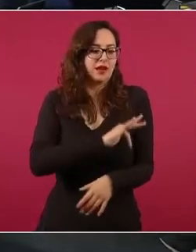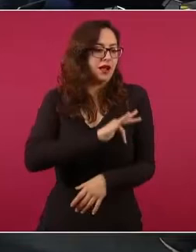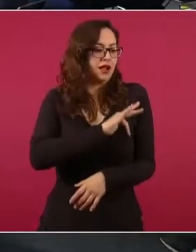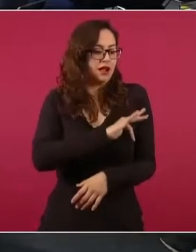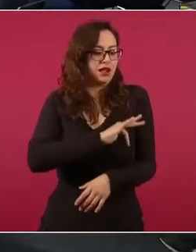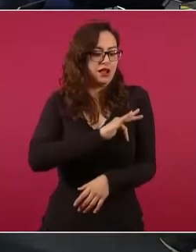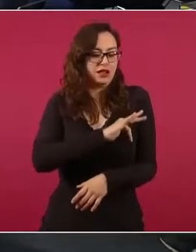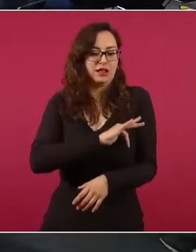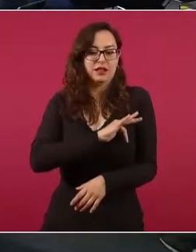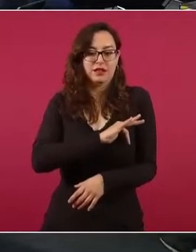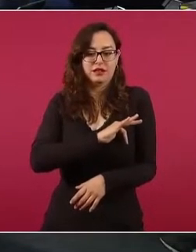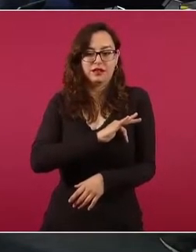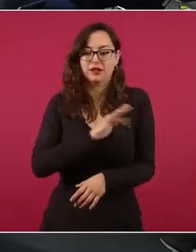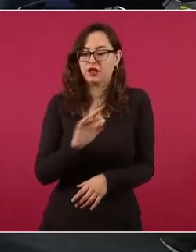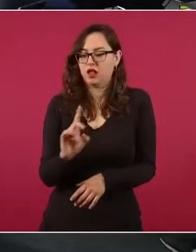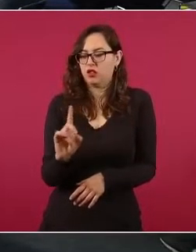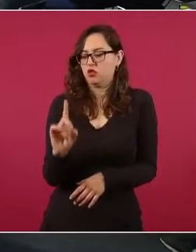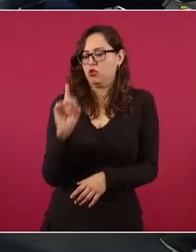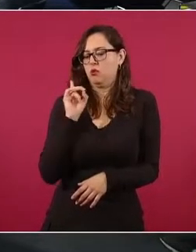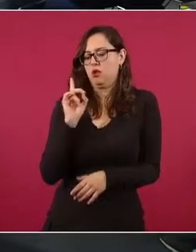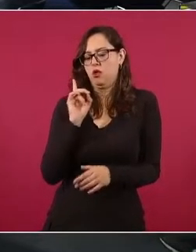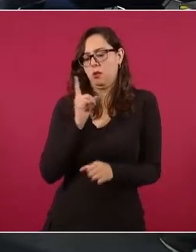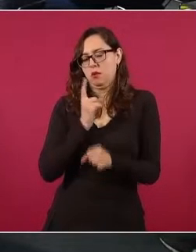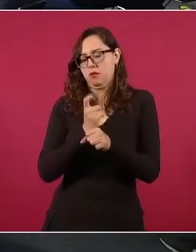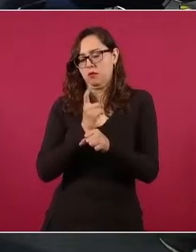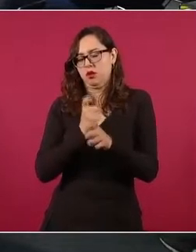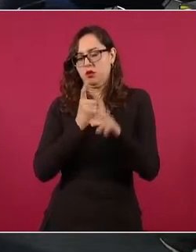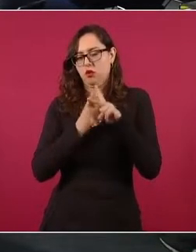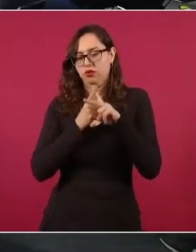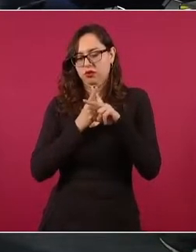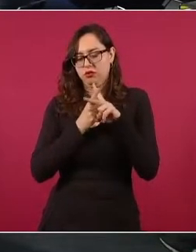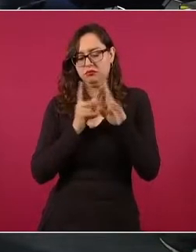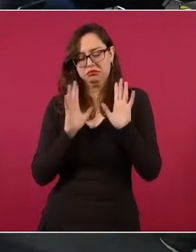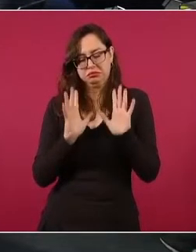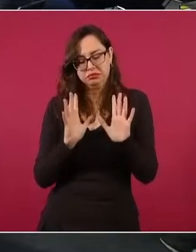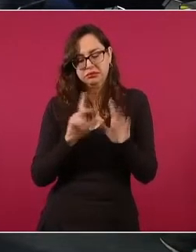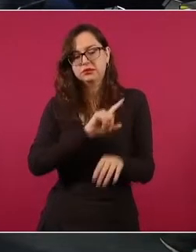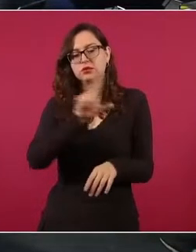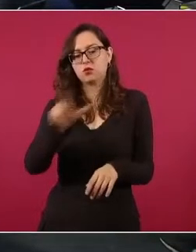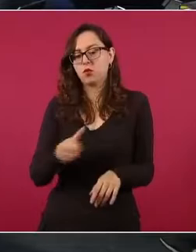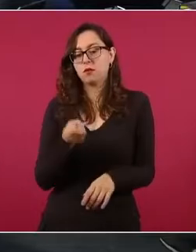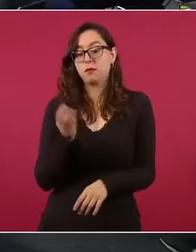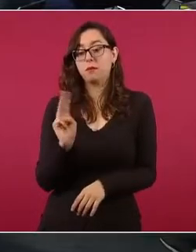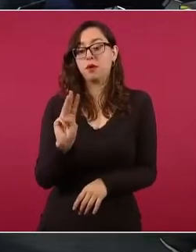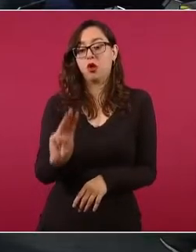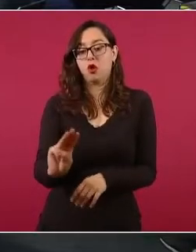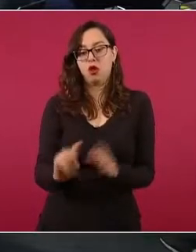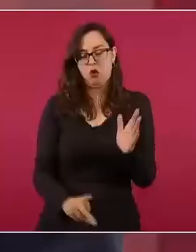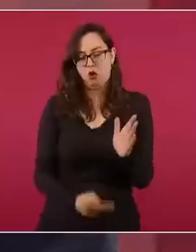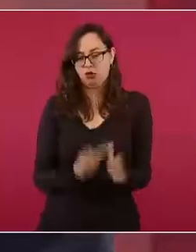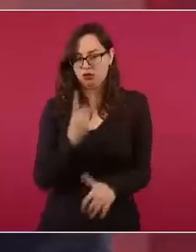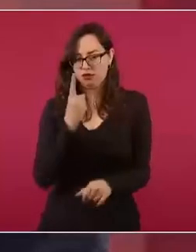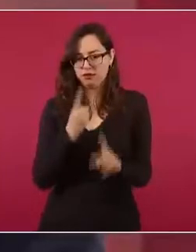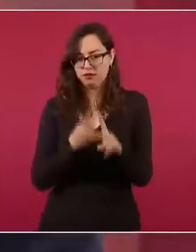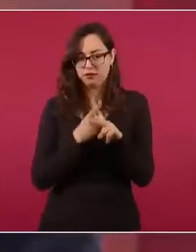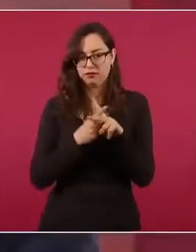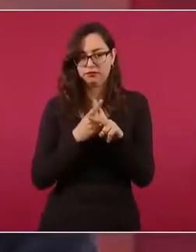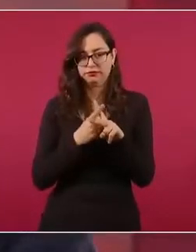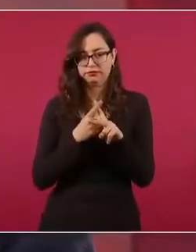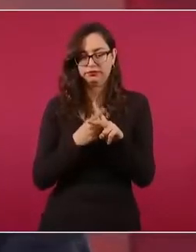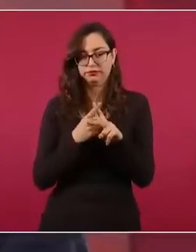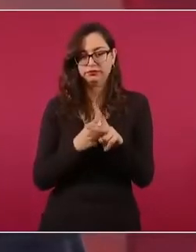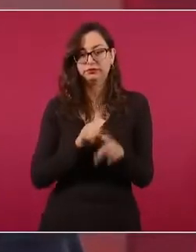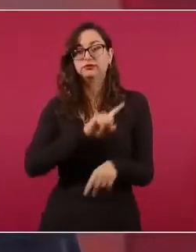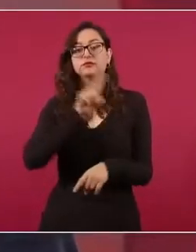Ya había pasado el domingo y empieza la